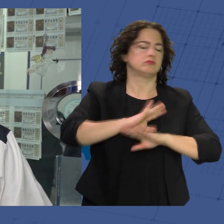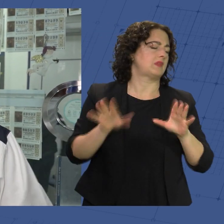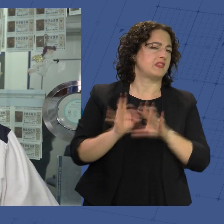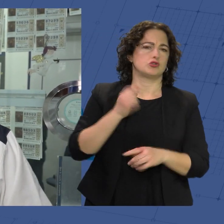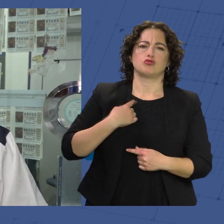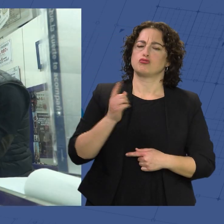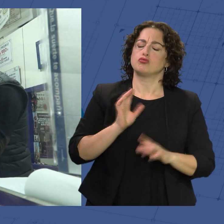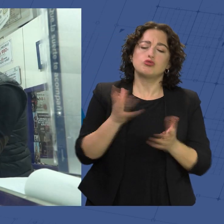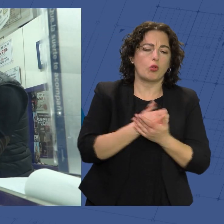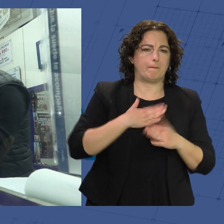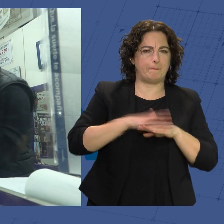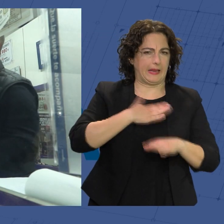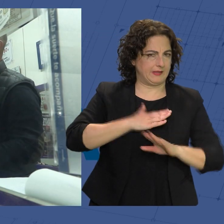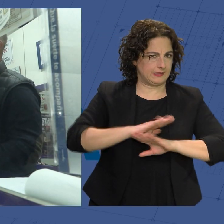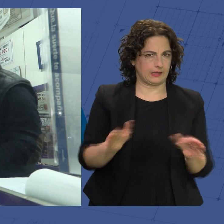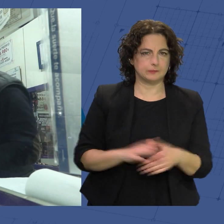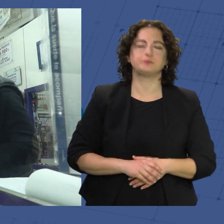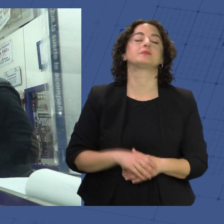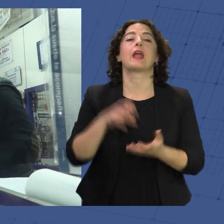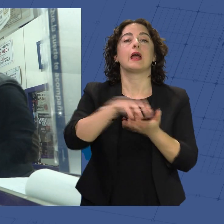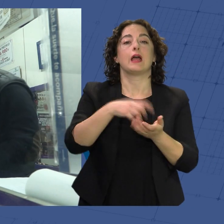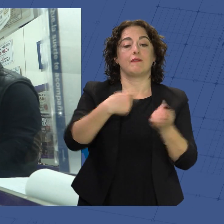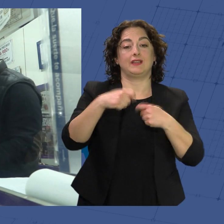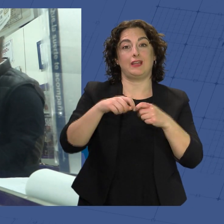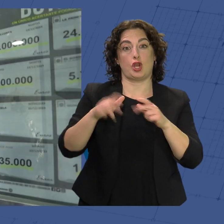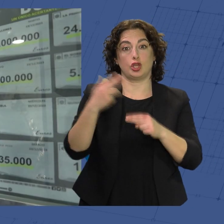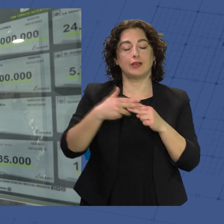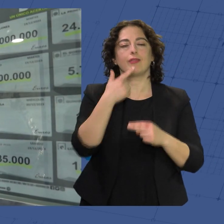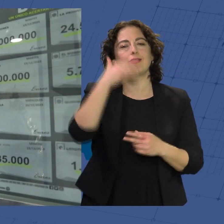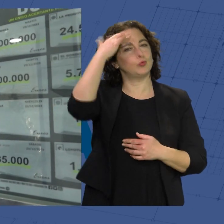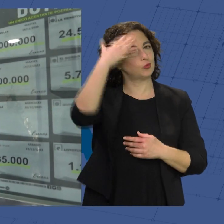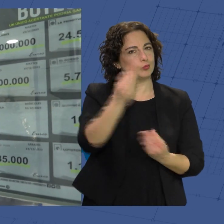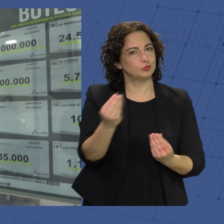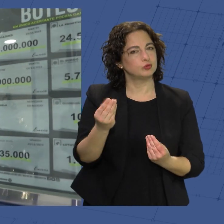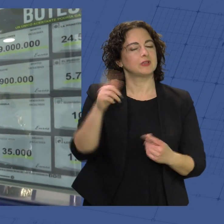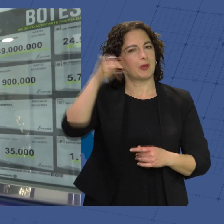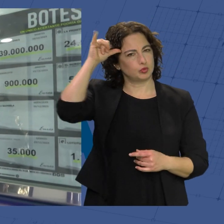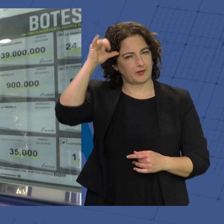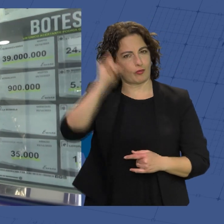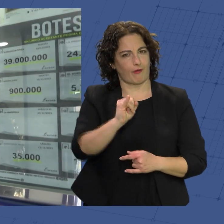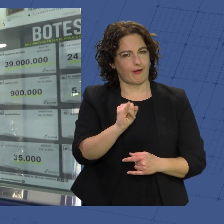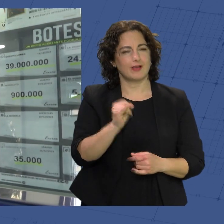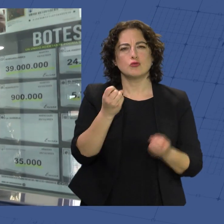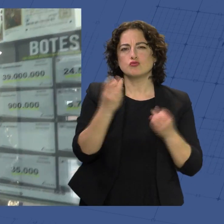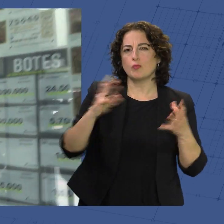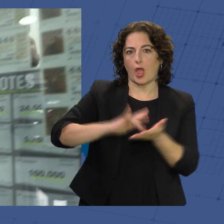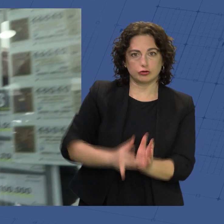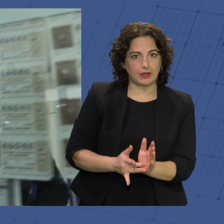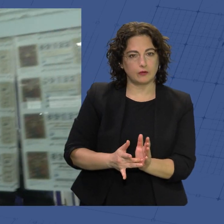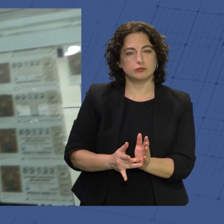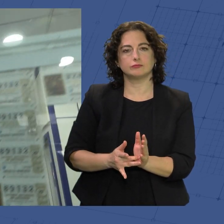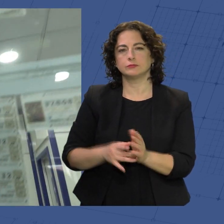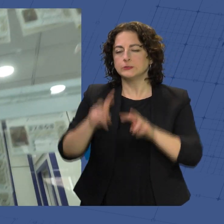que los que tenga, para mí. Las administraciones aseguran que hay mucha ilusión y también superstición. Números agotados que se